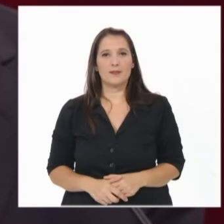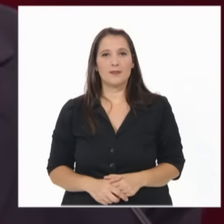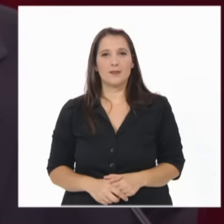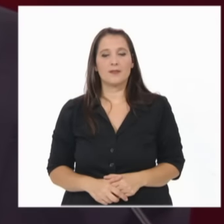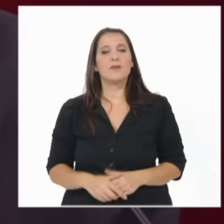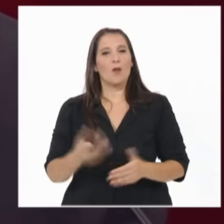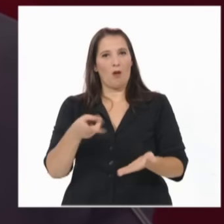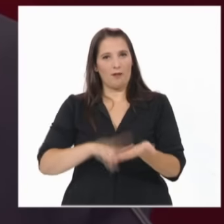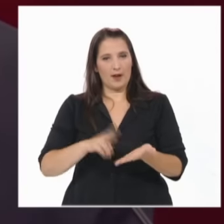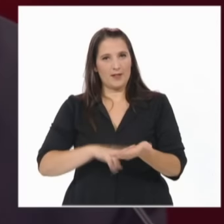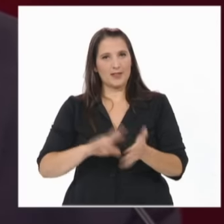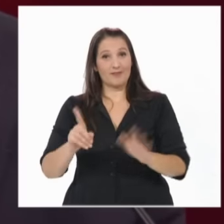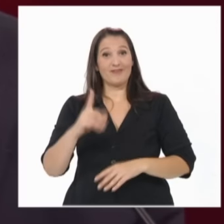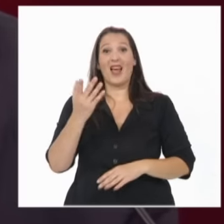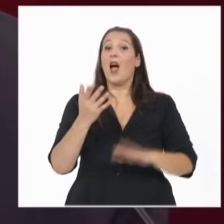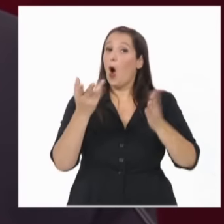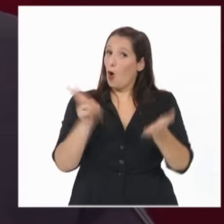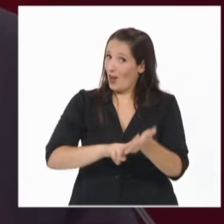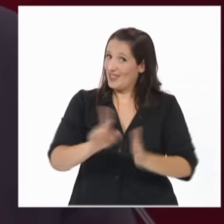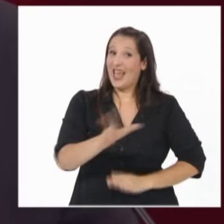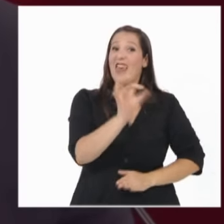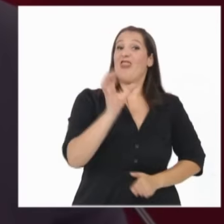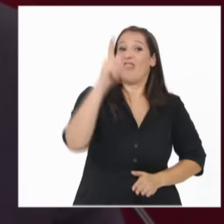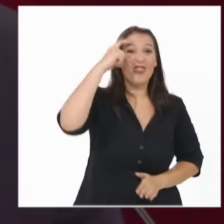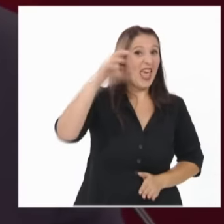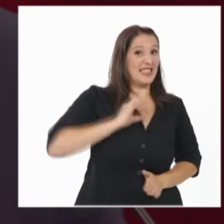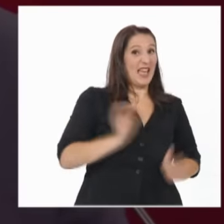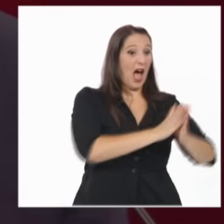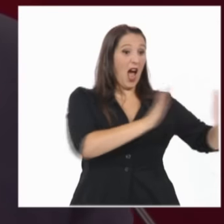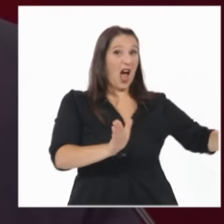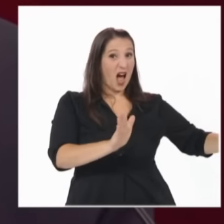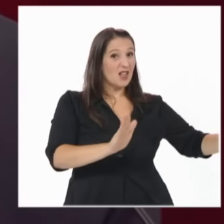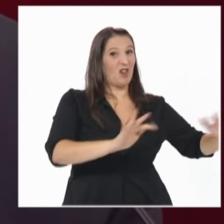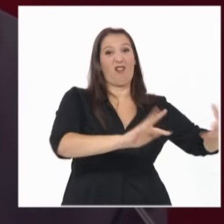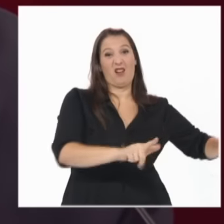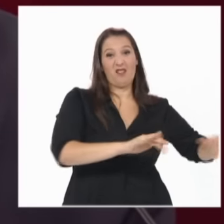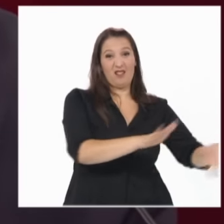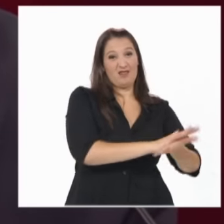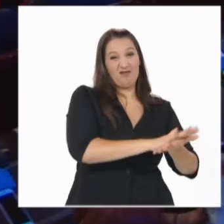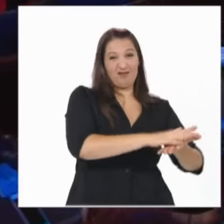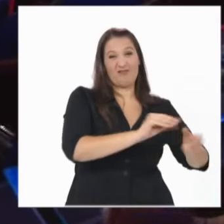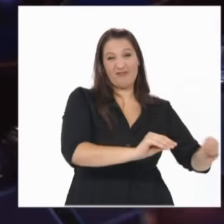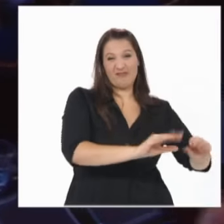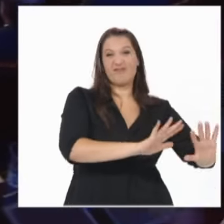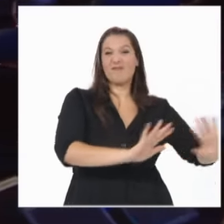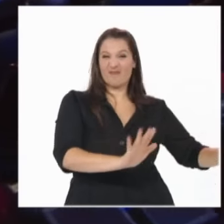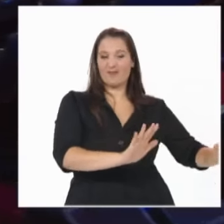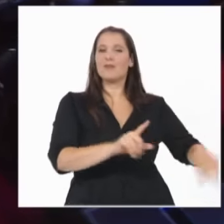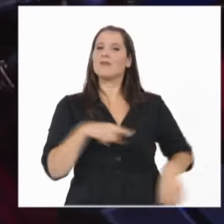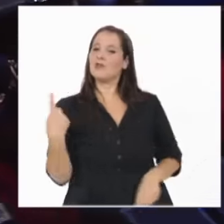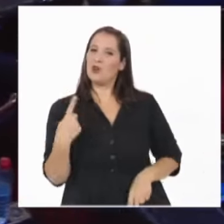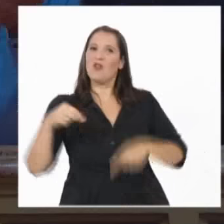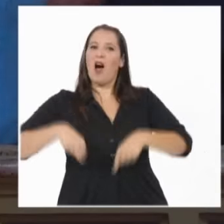Repito, después de una década de despilfarro y corrupción, empezamos a normalizar el sector